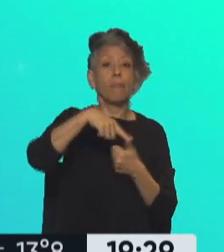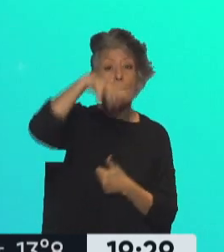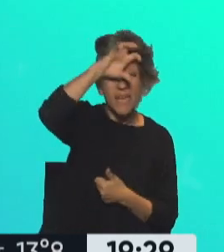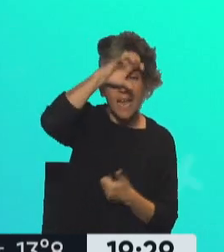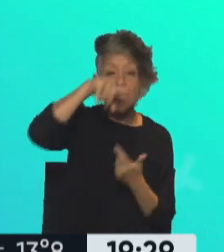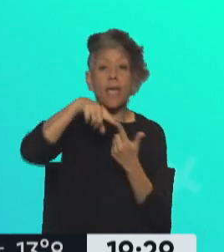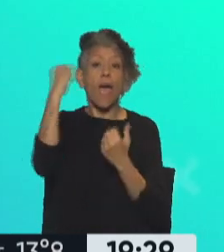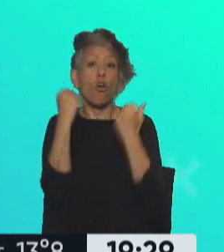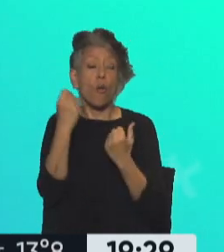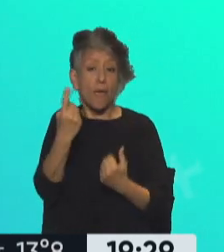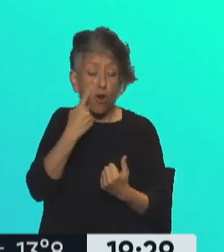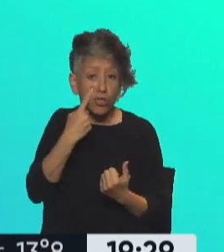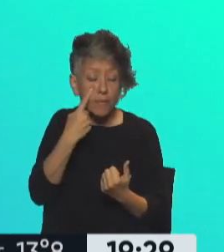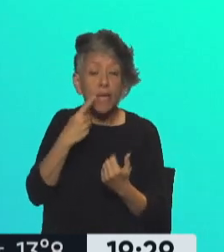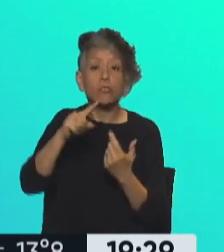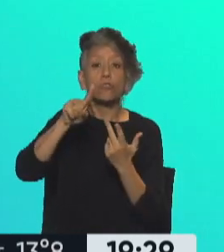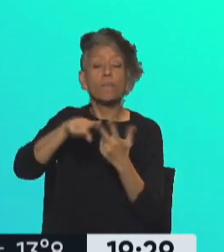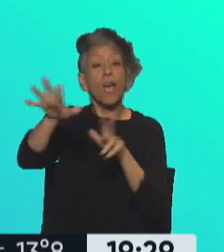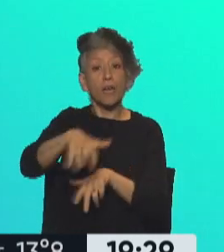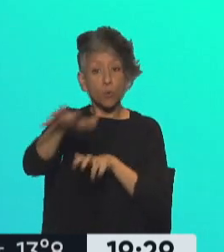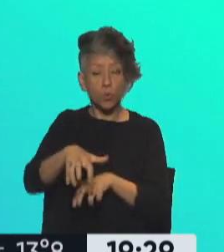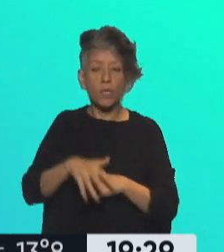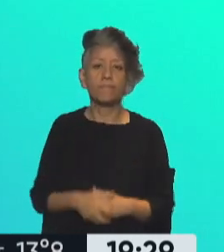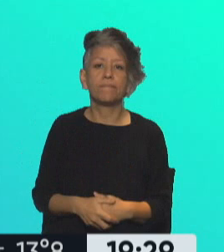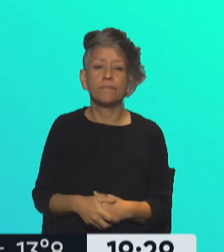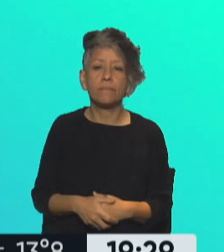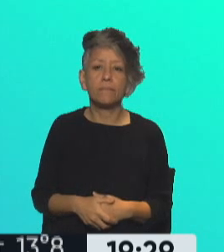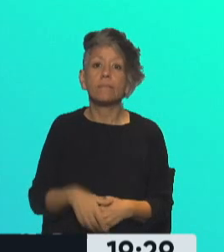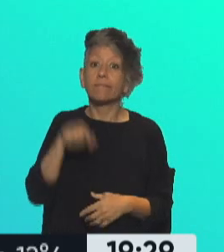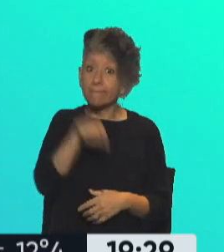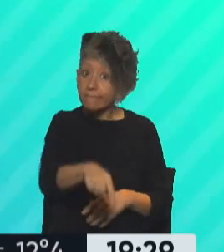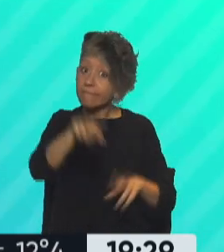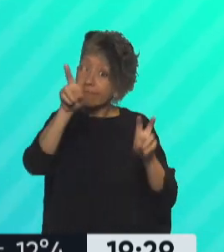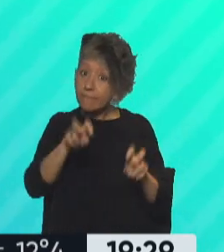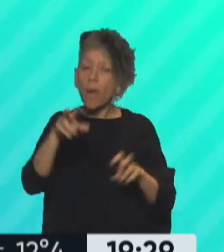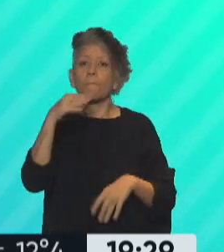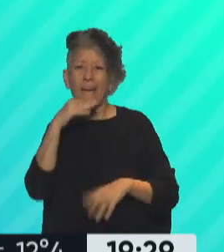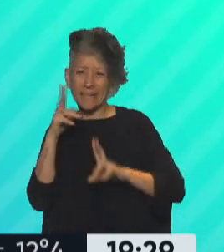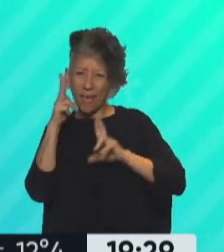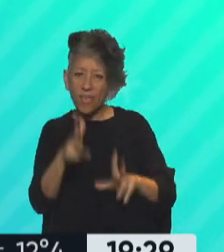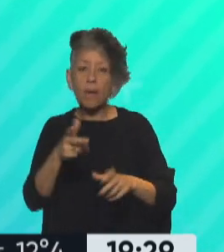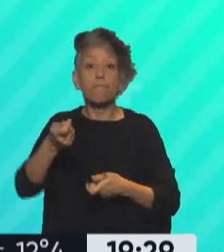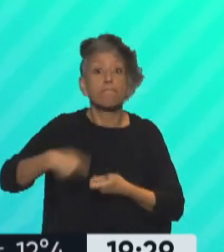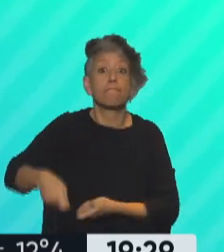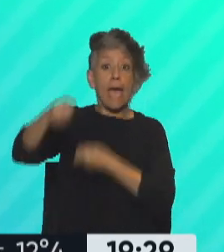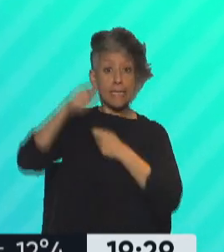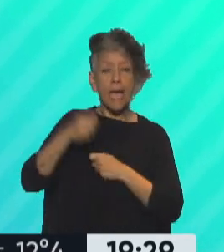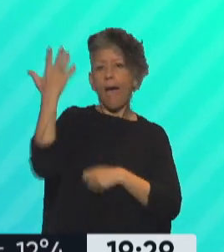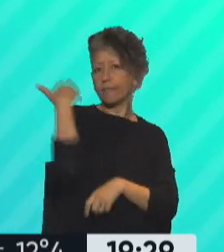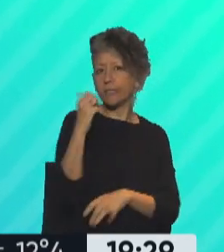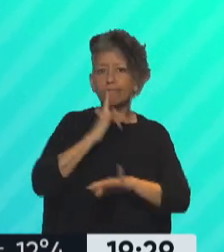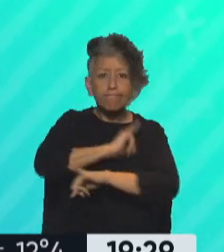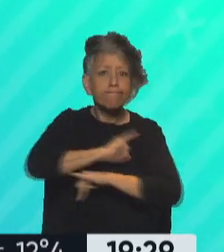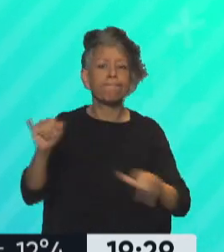economía del conocimiento, agricultura. Y en este sentido, detalla Sergio Massa que la pesca ya anunció en el día de ayer